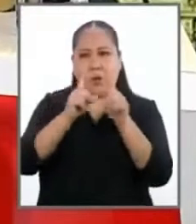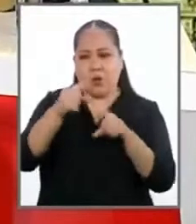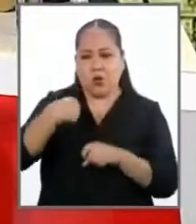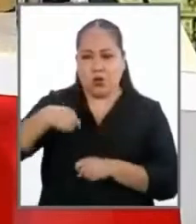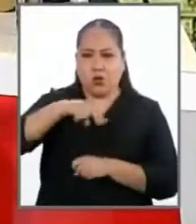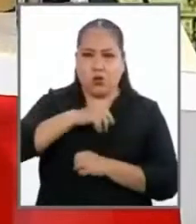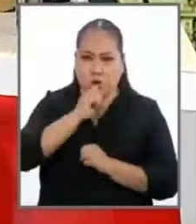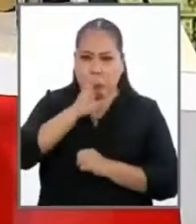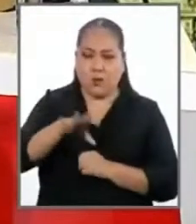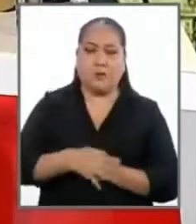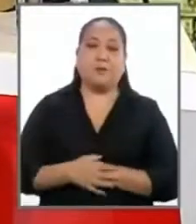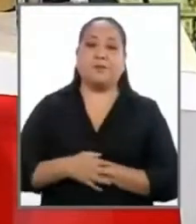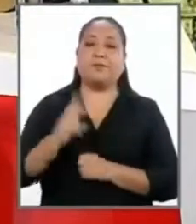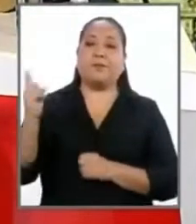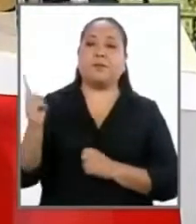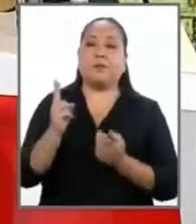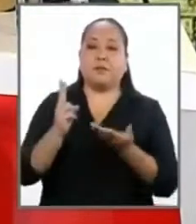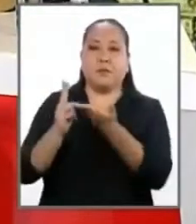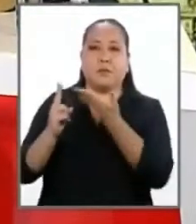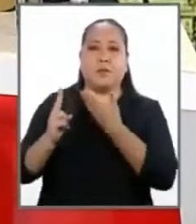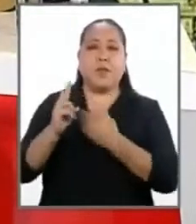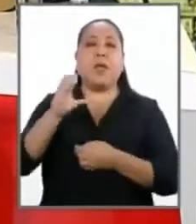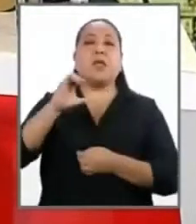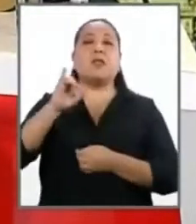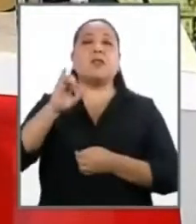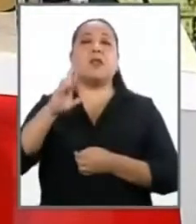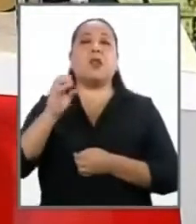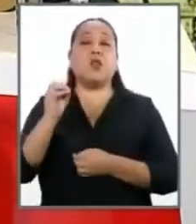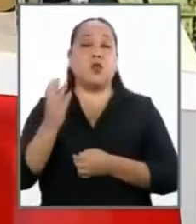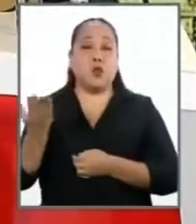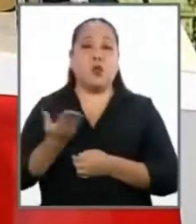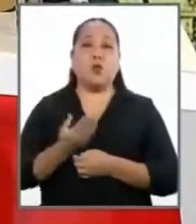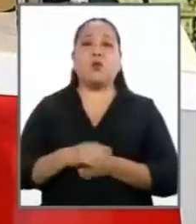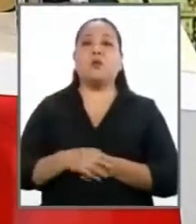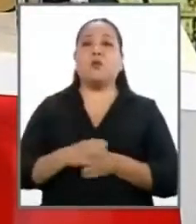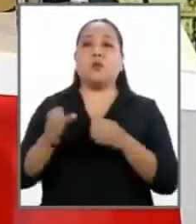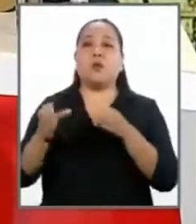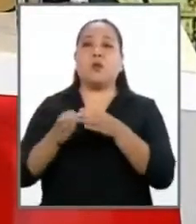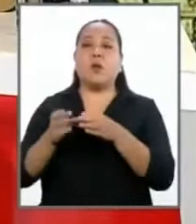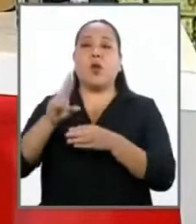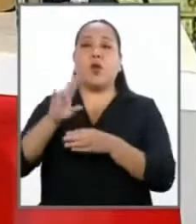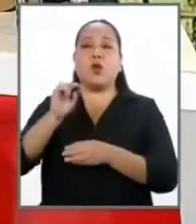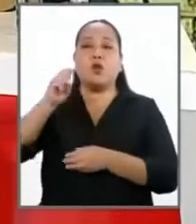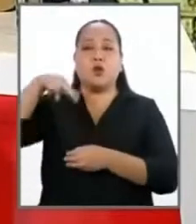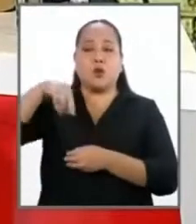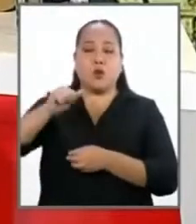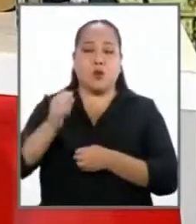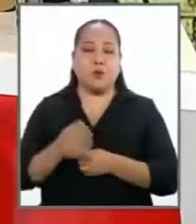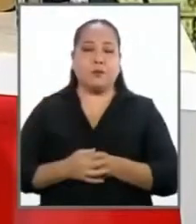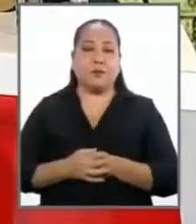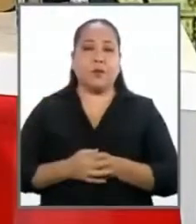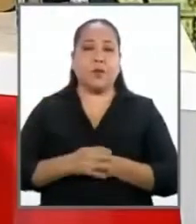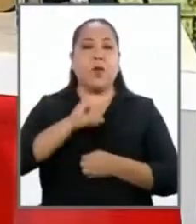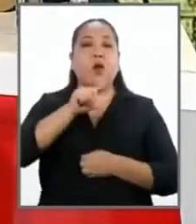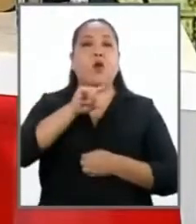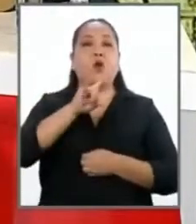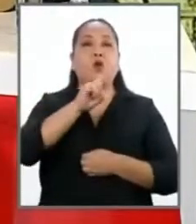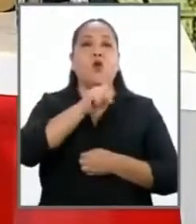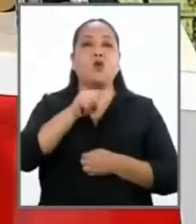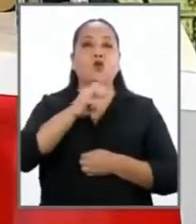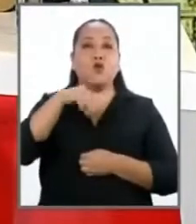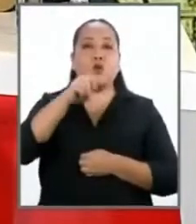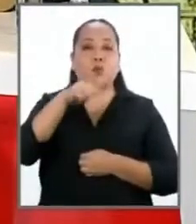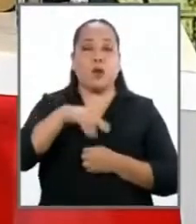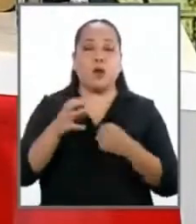La siguiente dupla está conformada por los candidatos Ciro Galvez Herrera, de Renacimiento Unido Nacional, y Julio Guzmán,